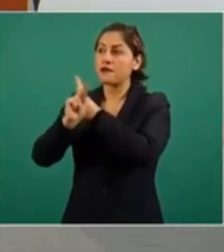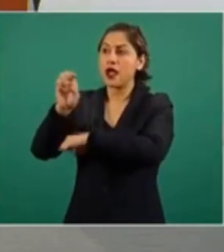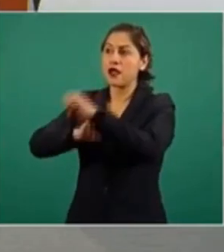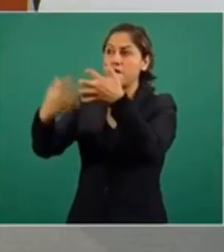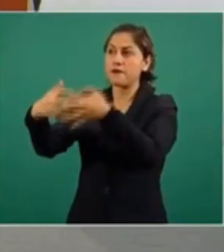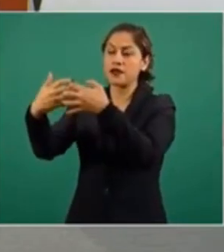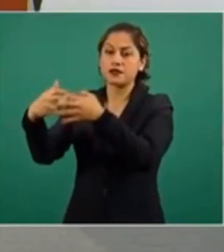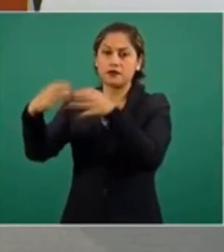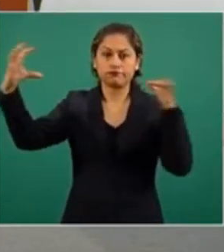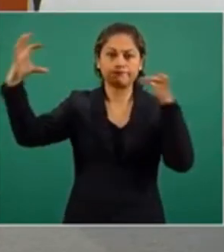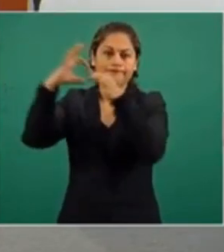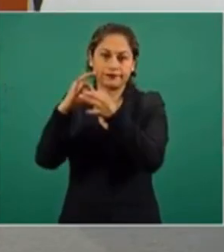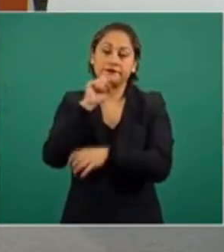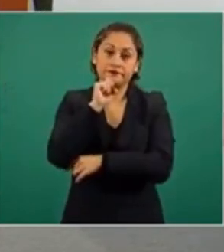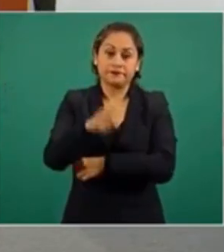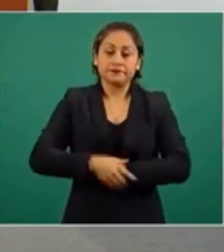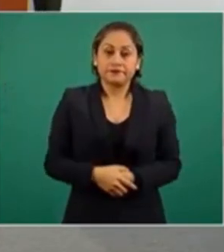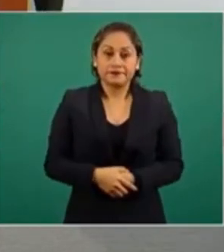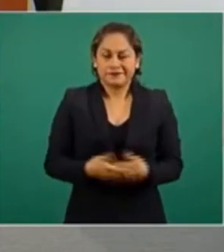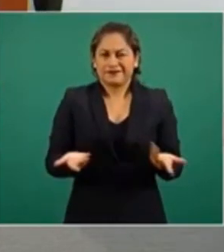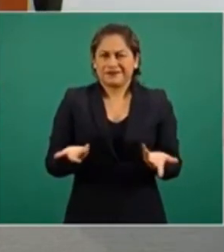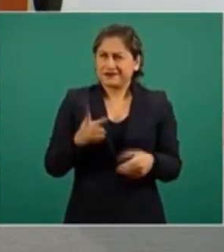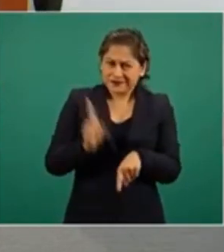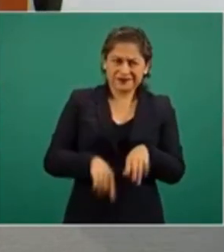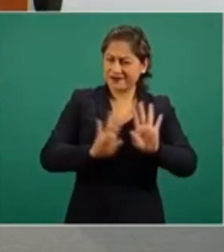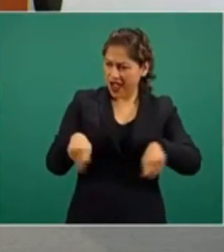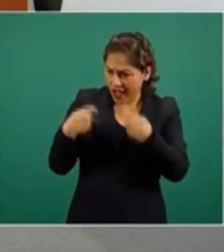Entonces, que pase a comunicaciones.